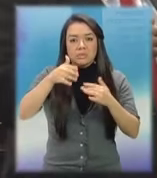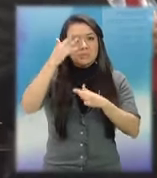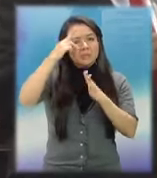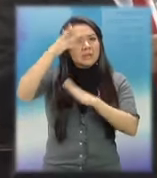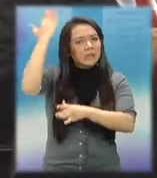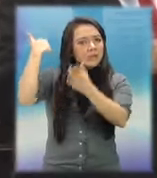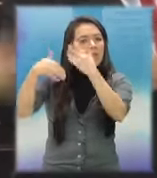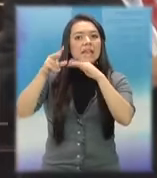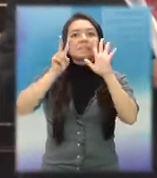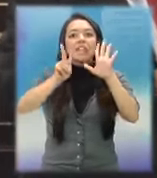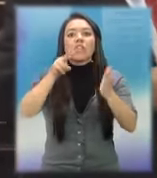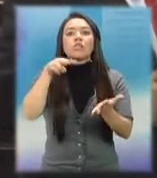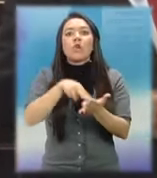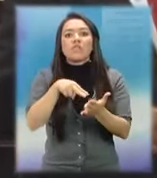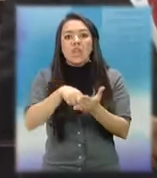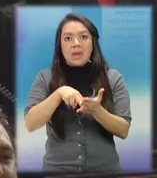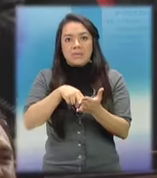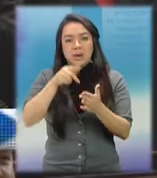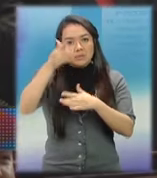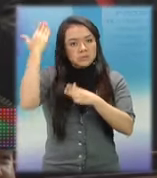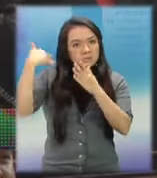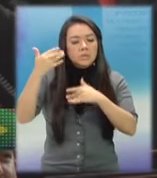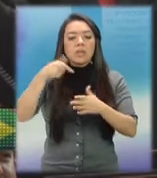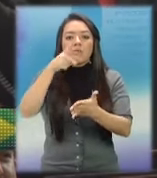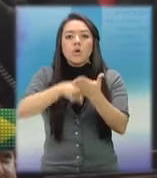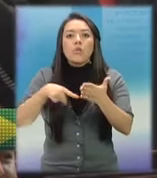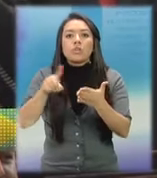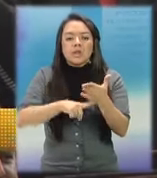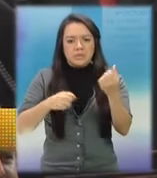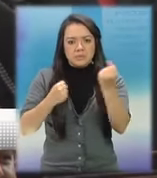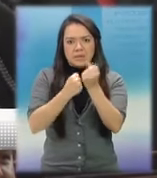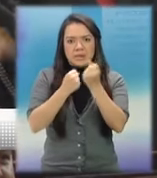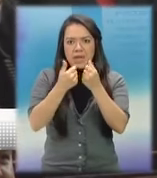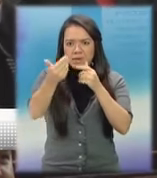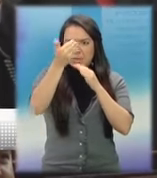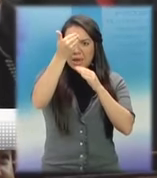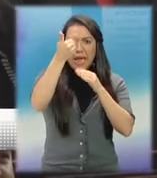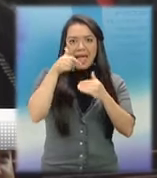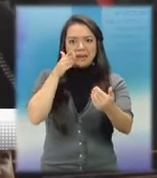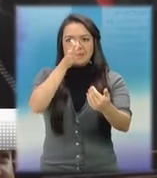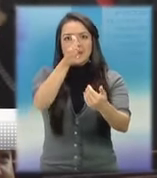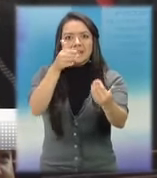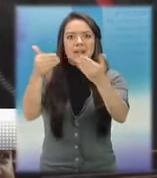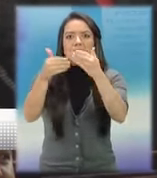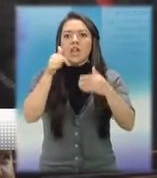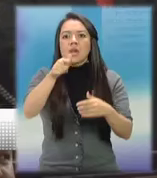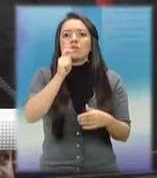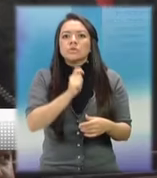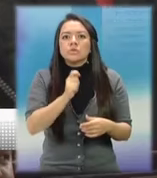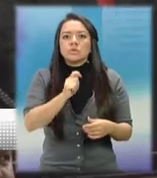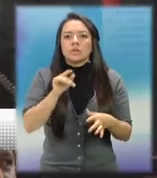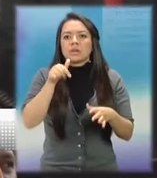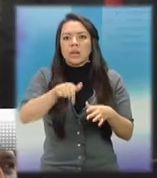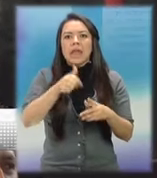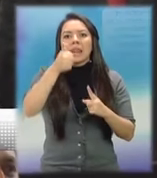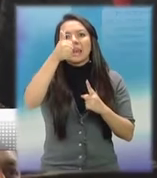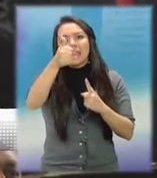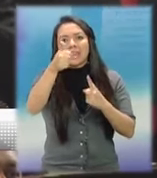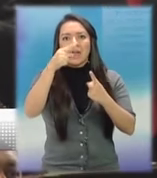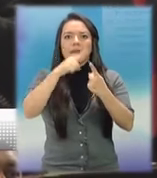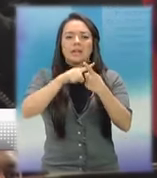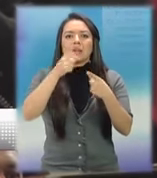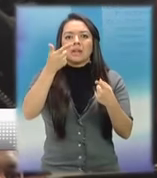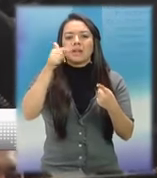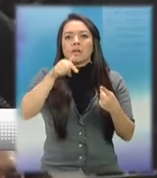bancadas opositoras se molestaran. Y votemos en contra de este mamarracho de iniciativa y de esta mamarrachada que hizo usted hoy, presidente.